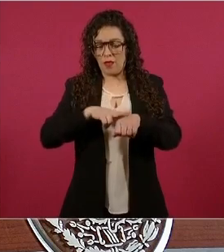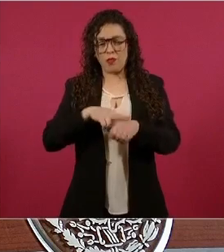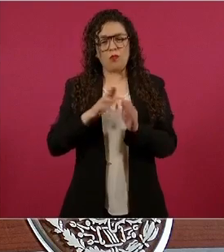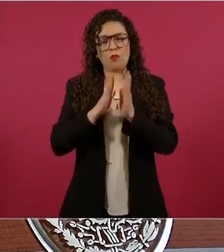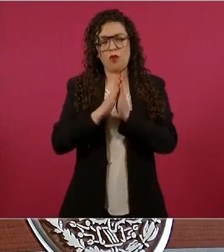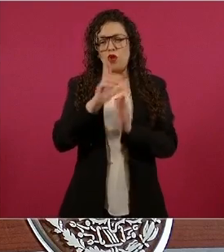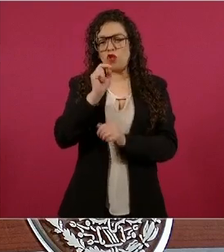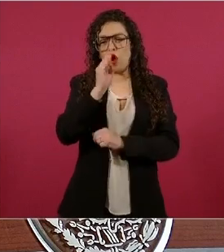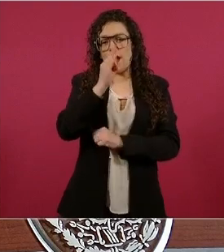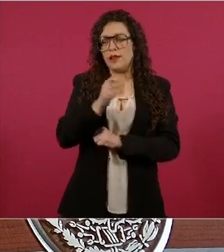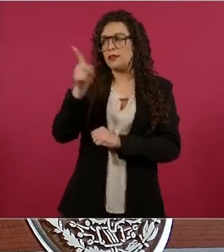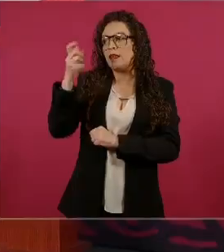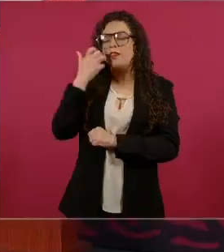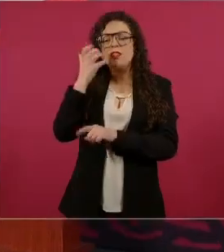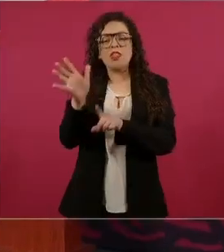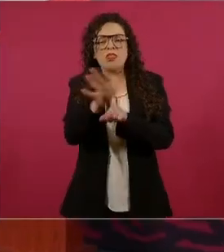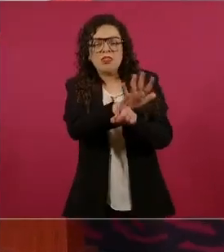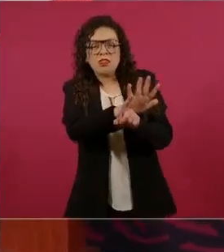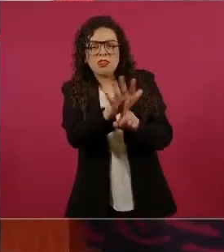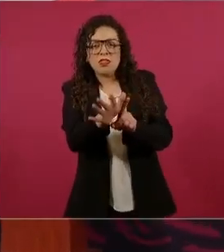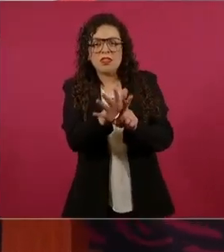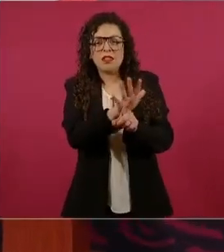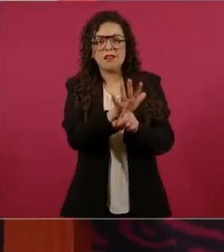afectados, al contrario,